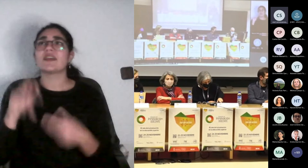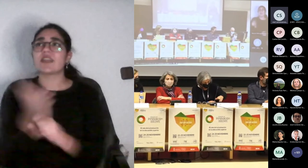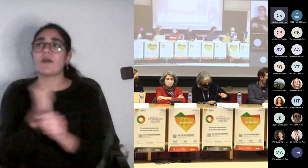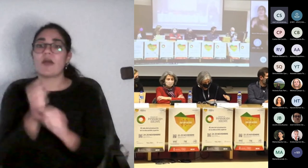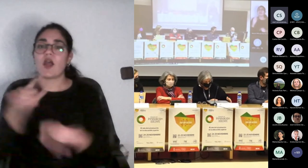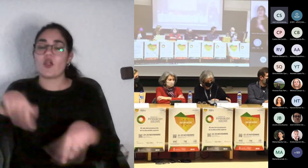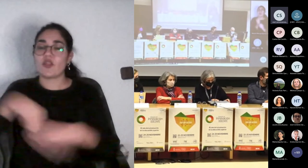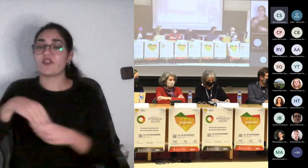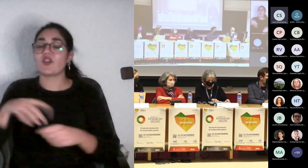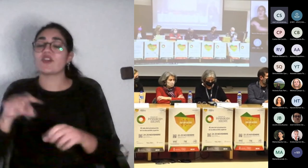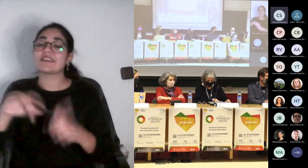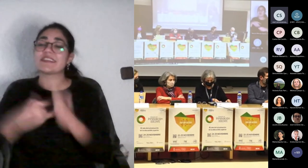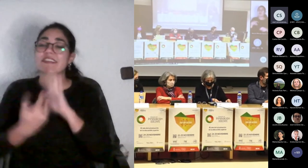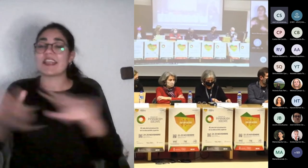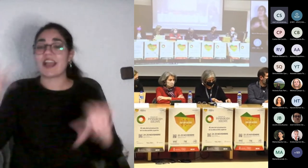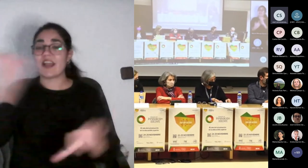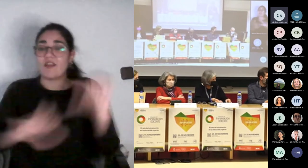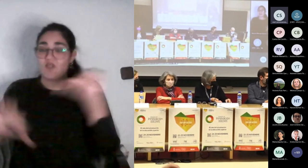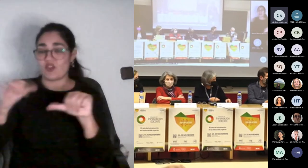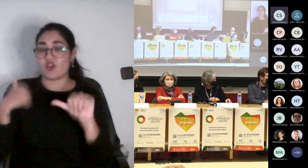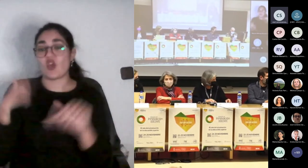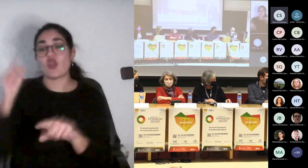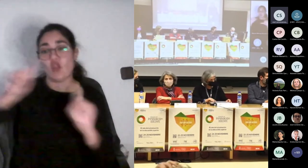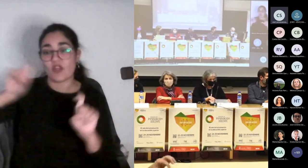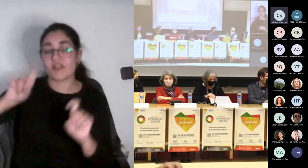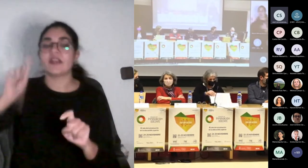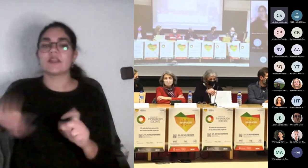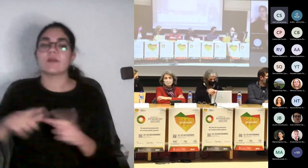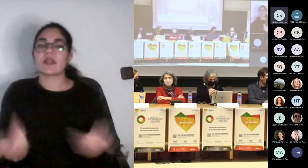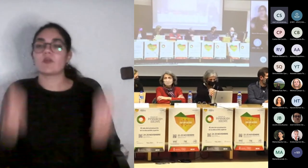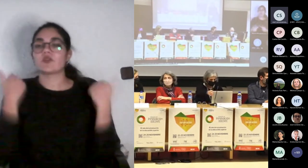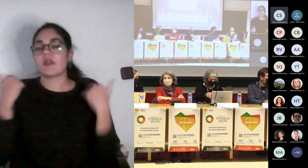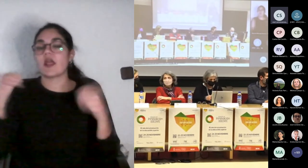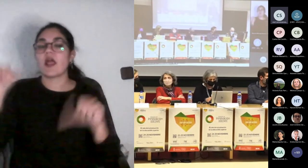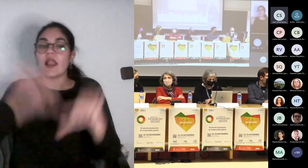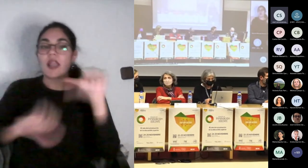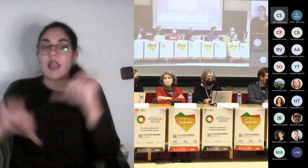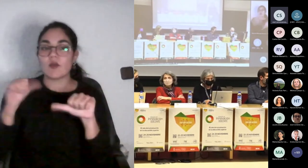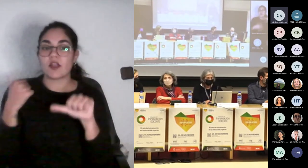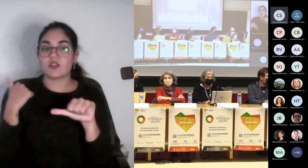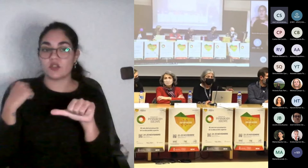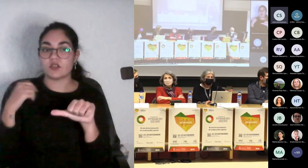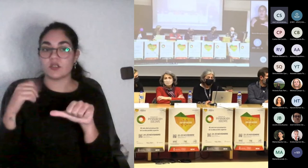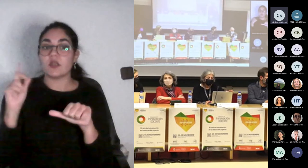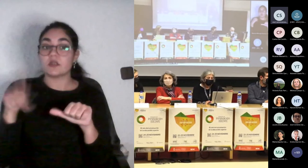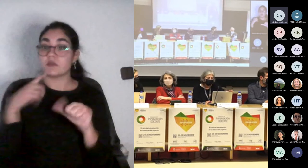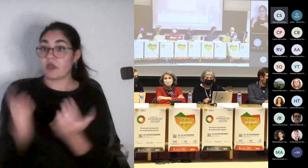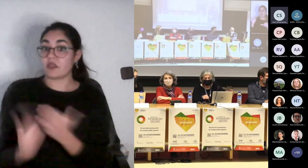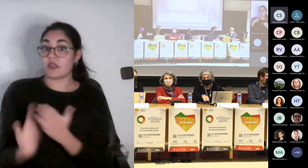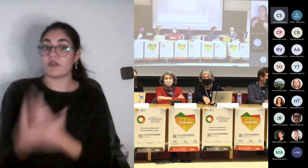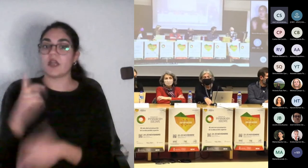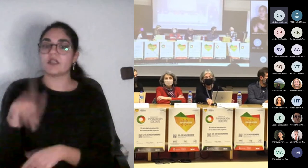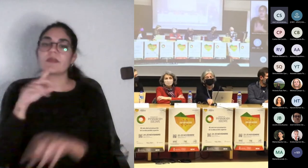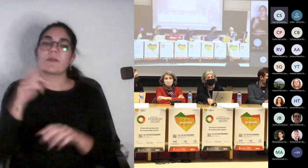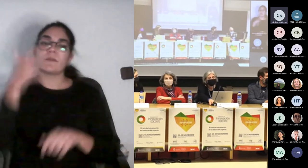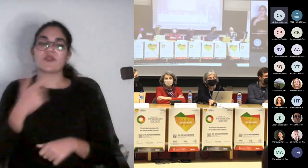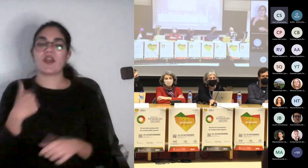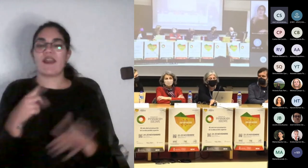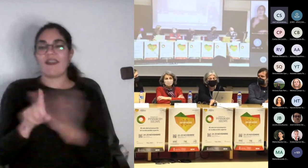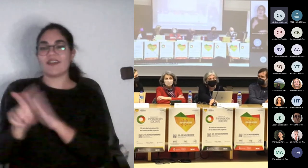docentes y de investigación, responsable de calidad de laboratorios acreditados y certificados y como gestora en el servicio de investigación.